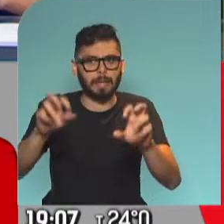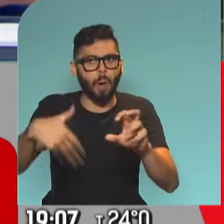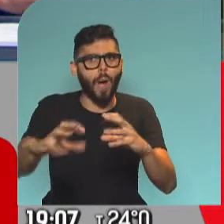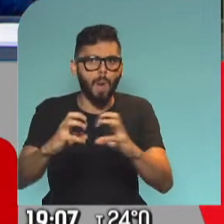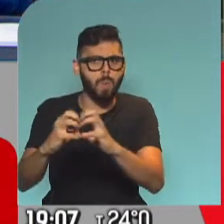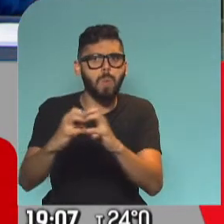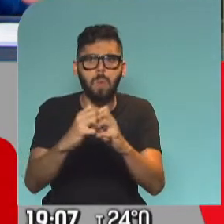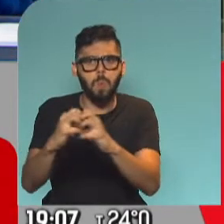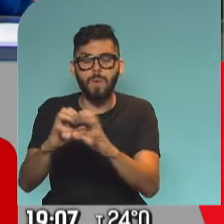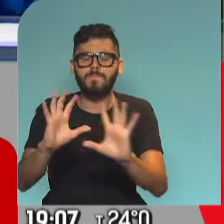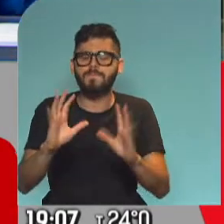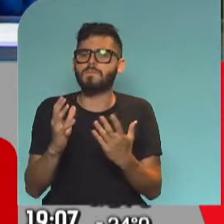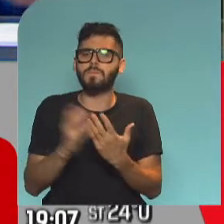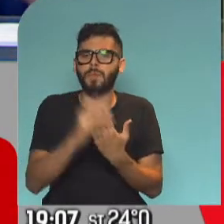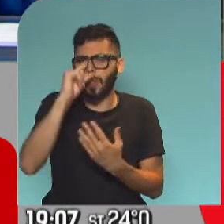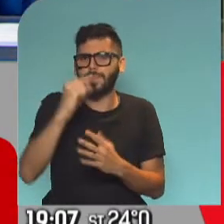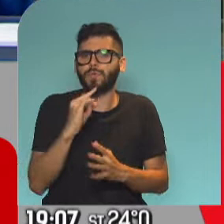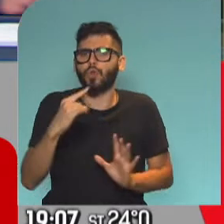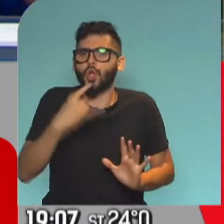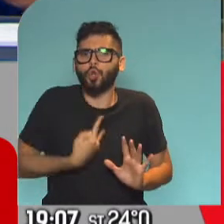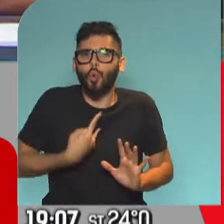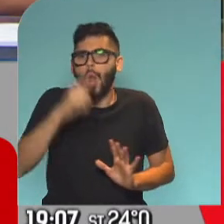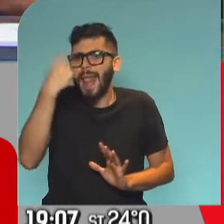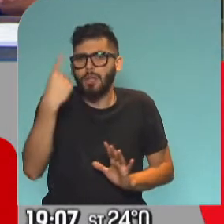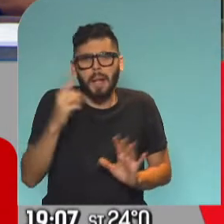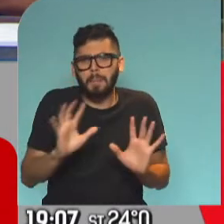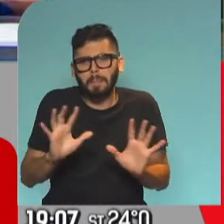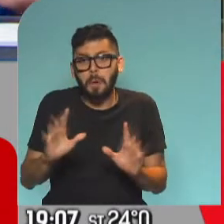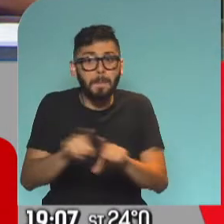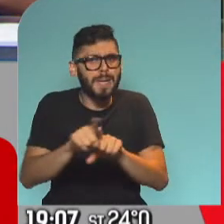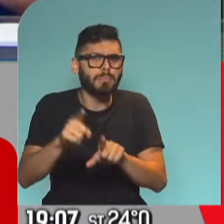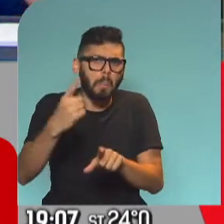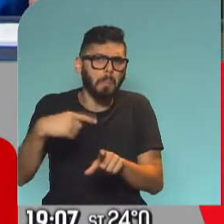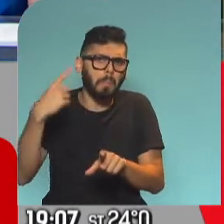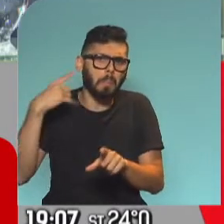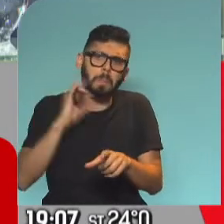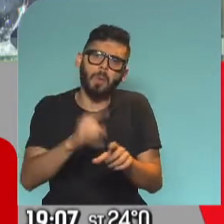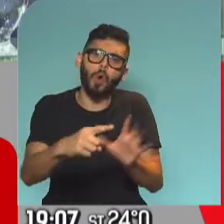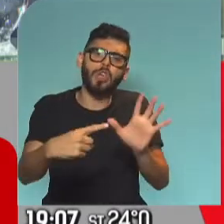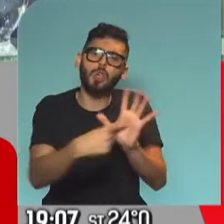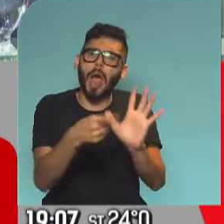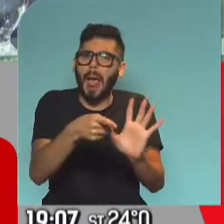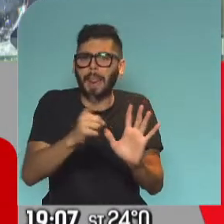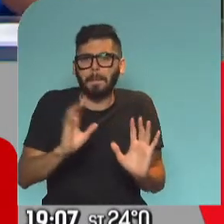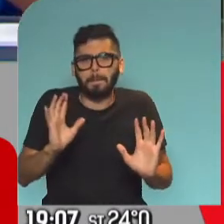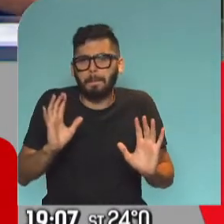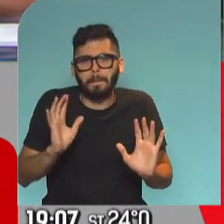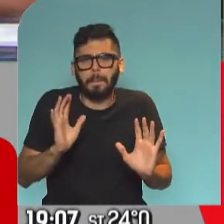un poco corrido de la decisión nacional. Va a permitir, así como se permitió en realidad, ya que la ciudad pueda